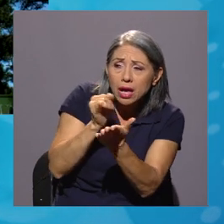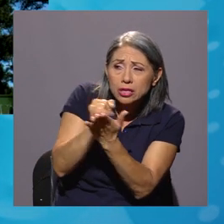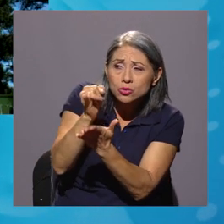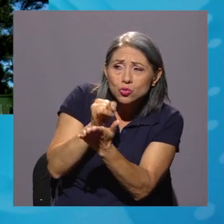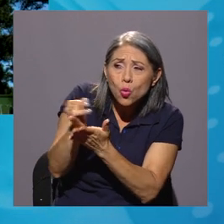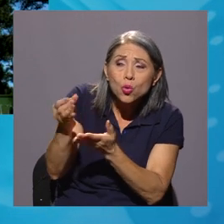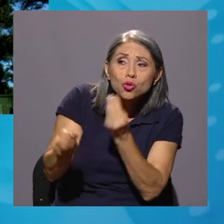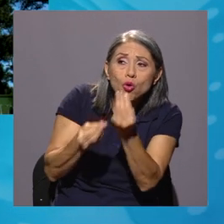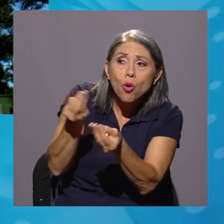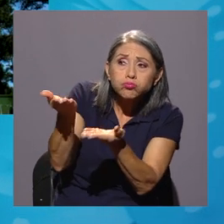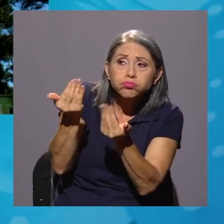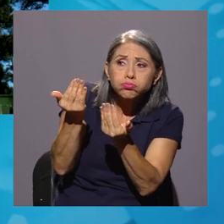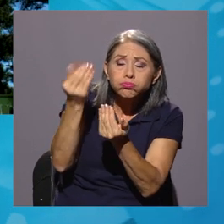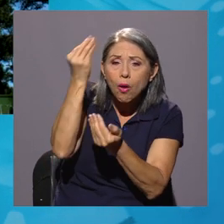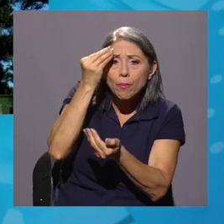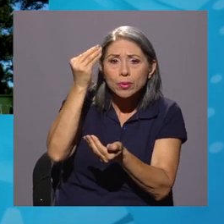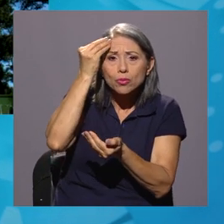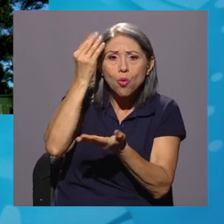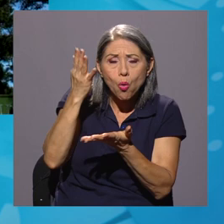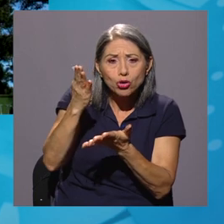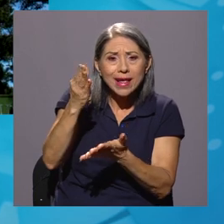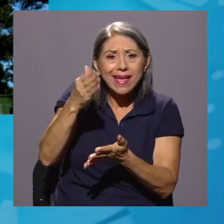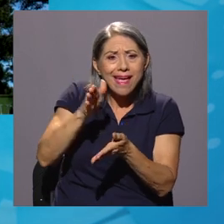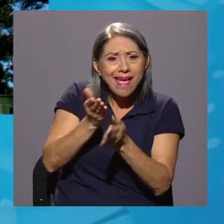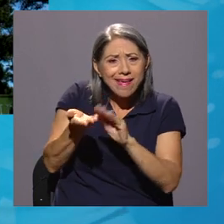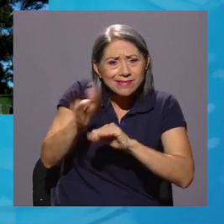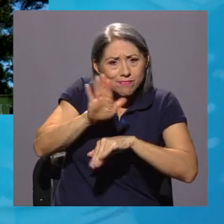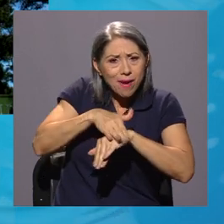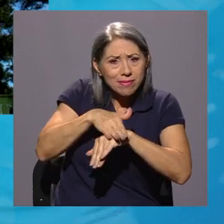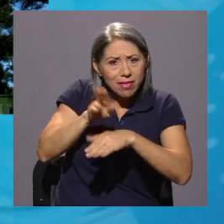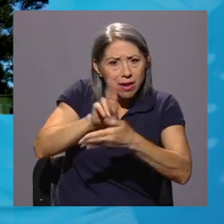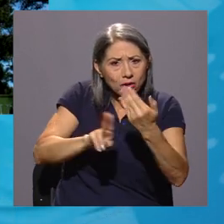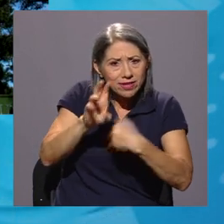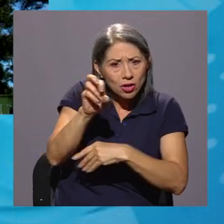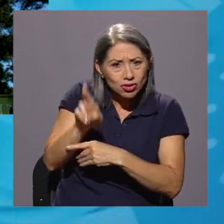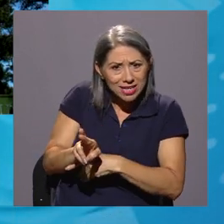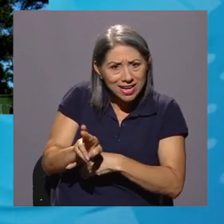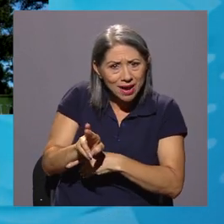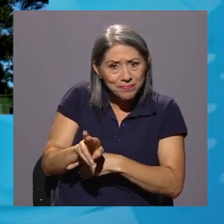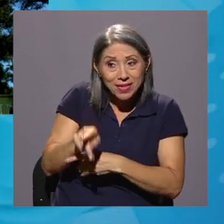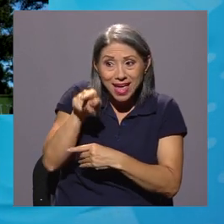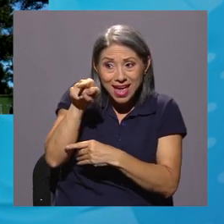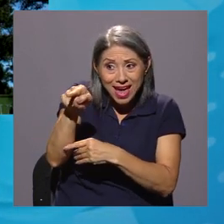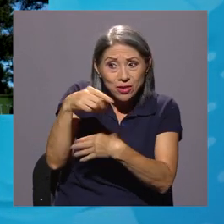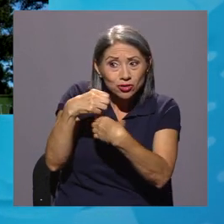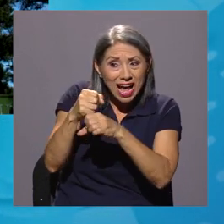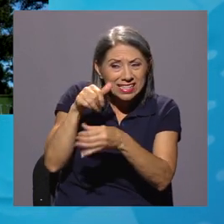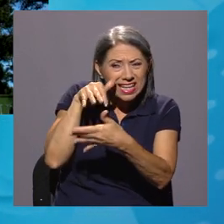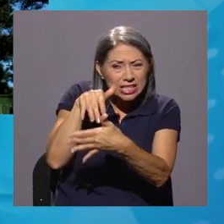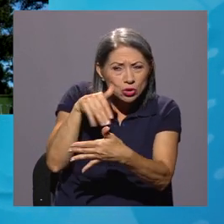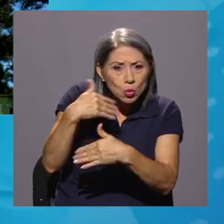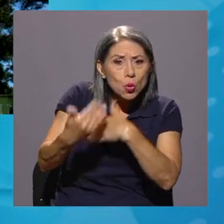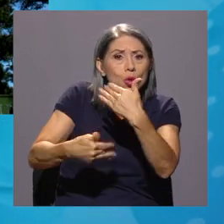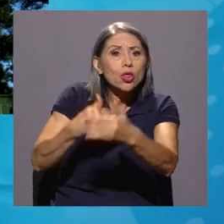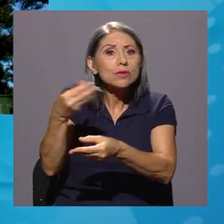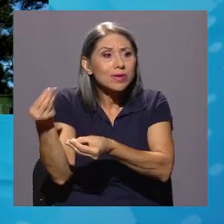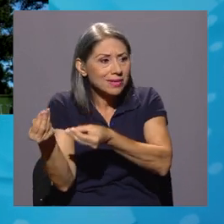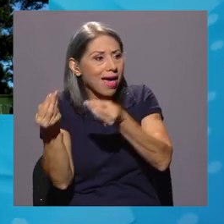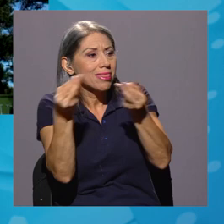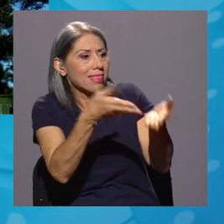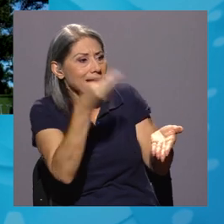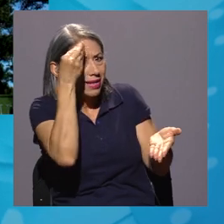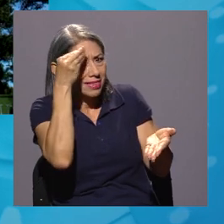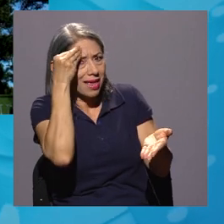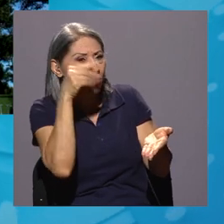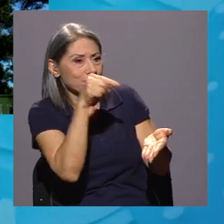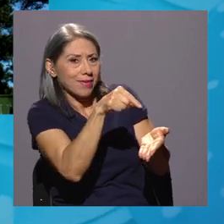exponen o los expertos de la Universidad de Costa Rica, según el área, hacen el estudio y emiten su criterio. ¿Y qué sigue? Porque a veces uno